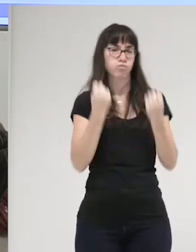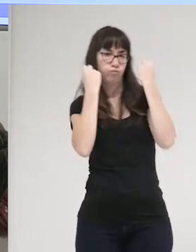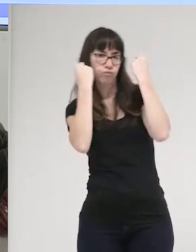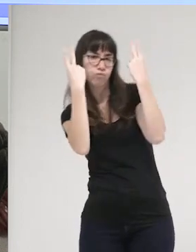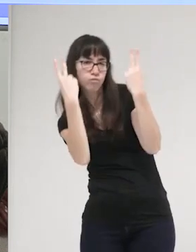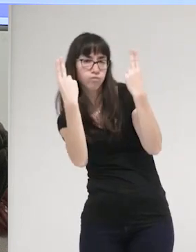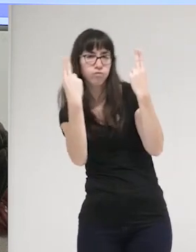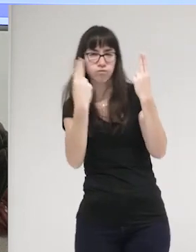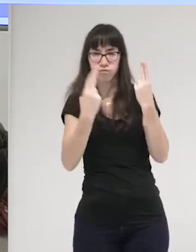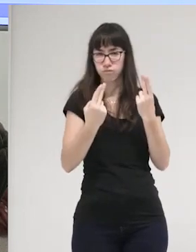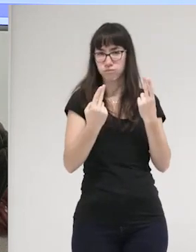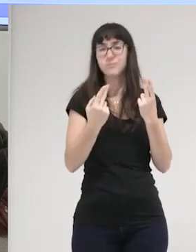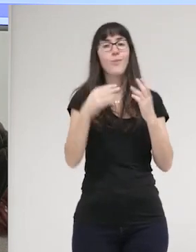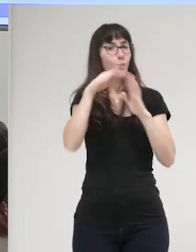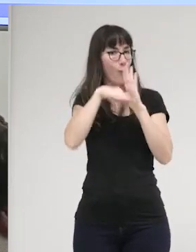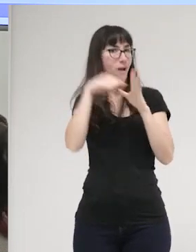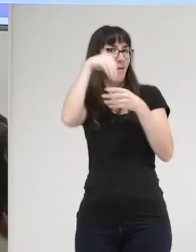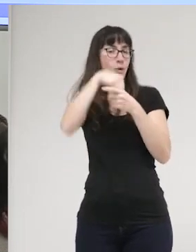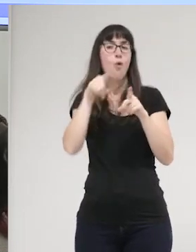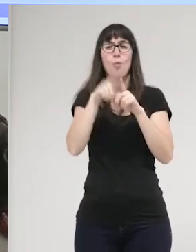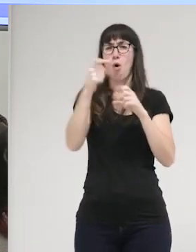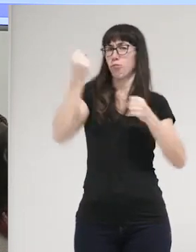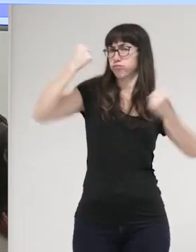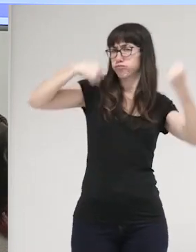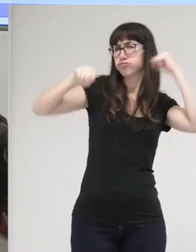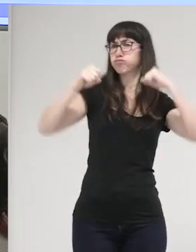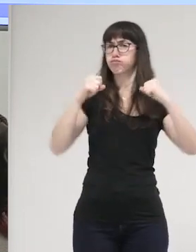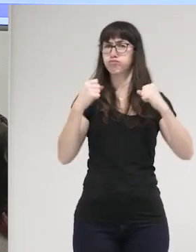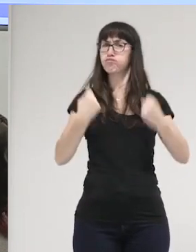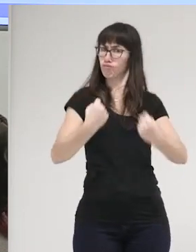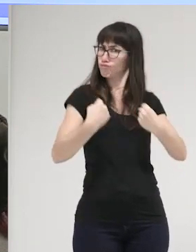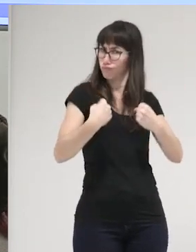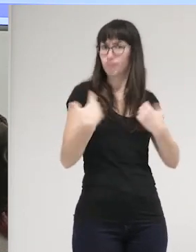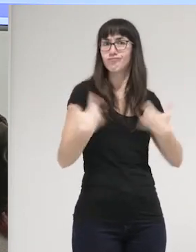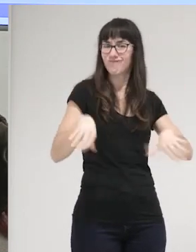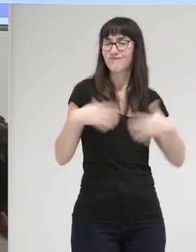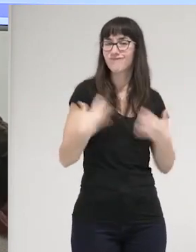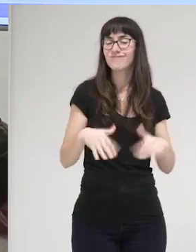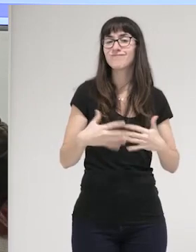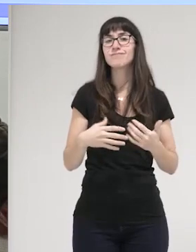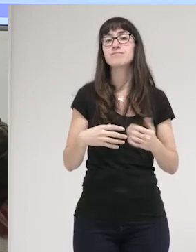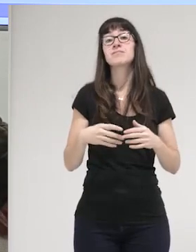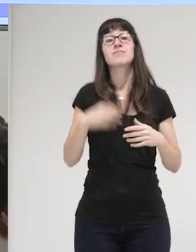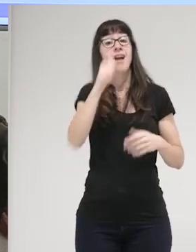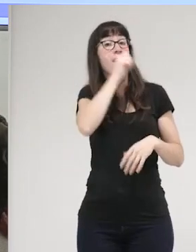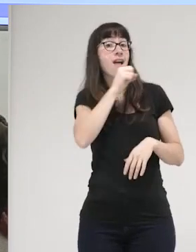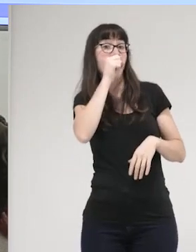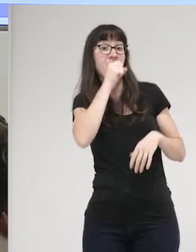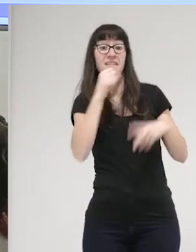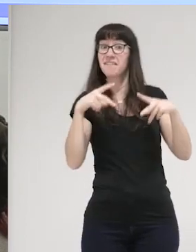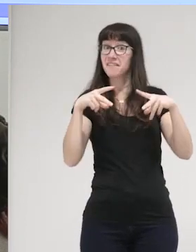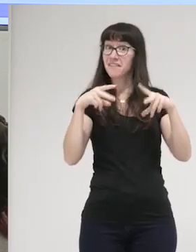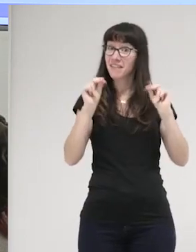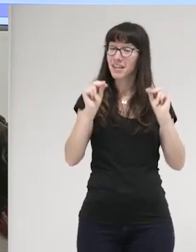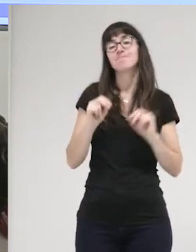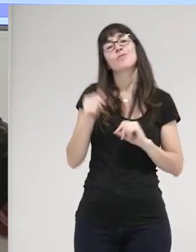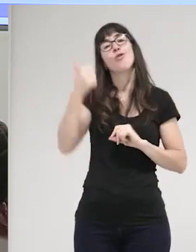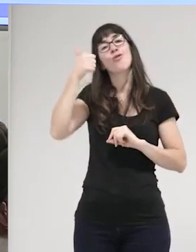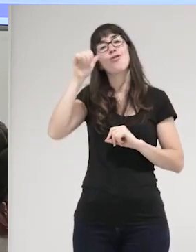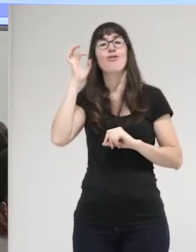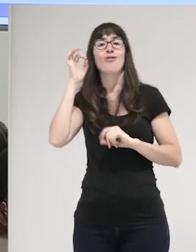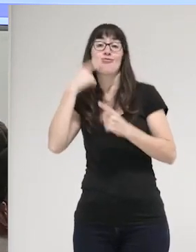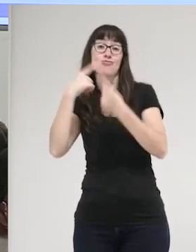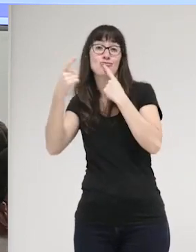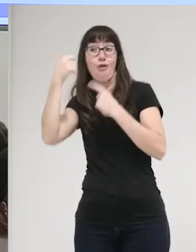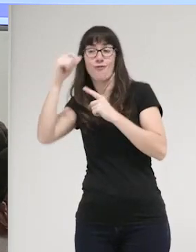dentro de dentro del programa siempre se había comportado como una tía así como muy potente canta su canción y viene su novio a